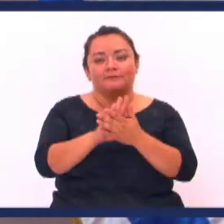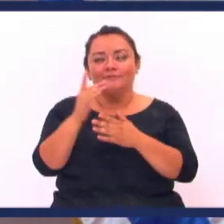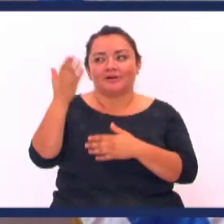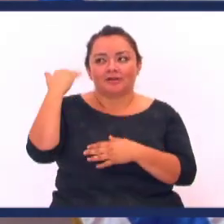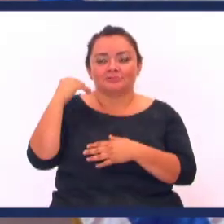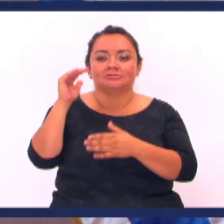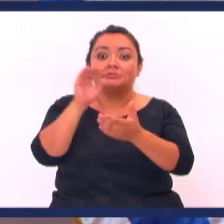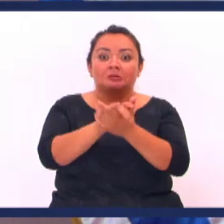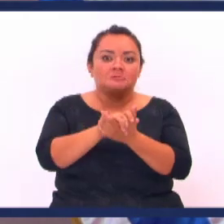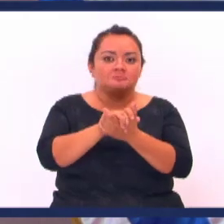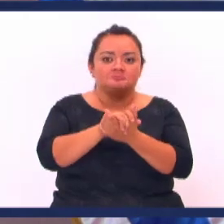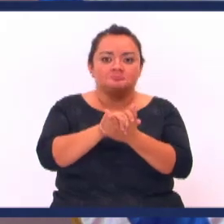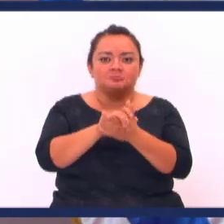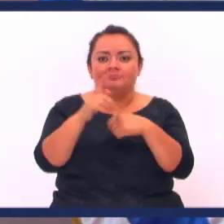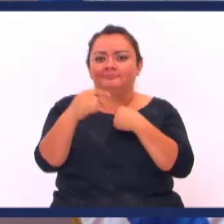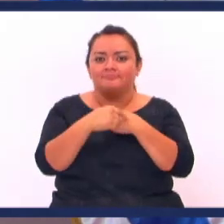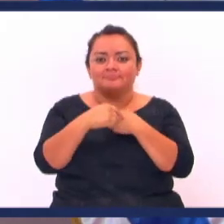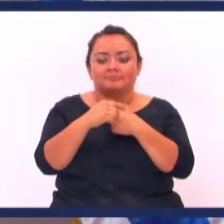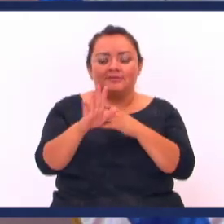No teníamos nada